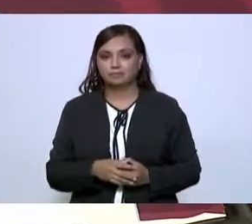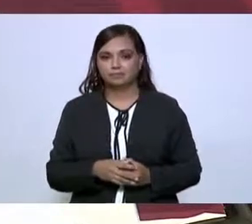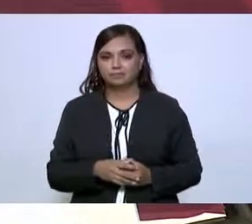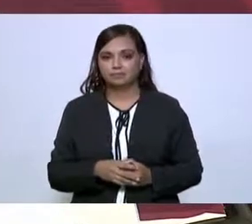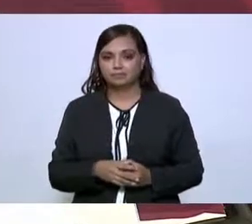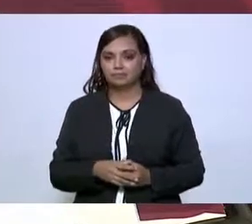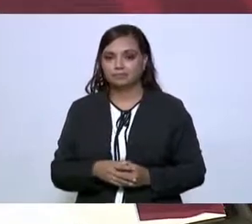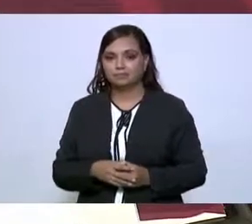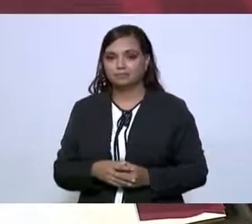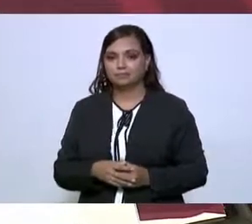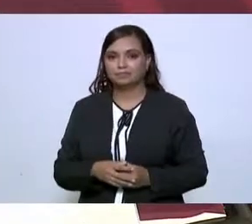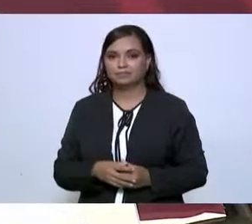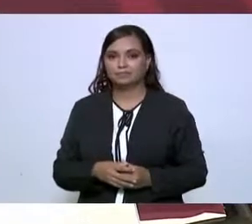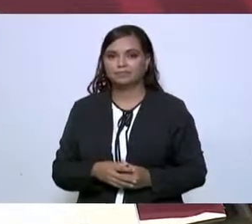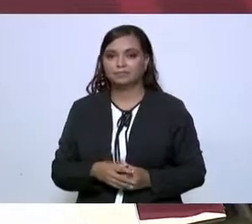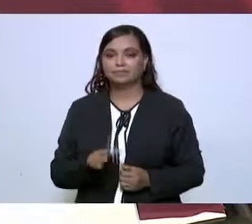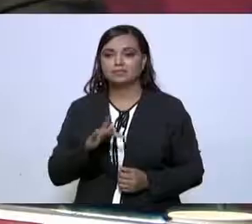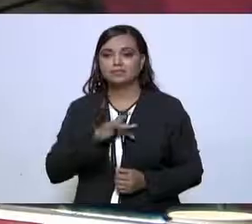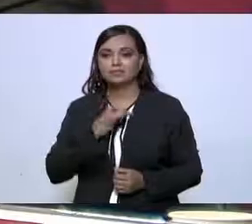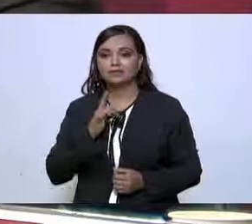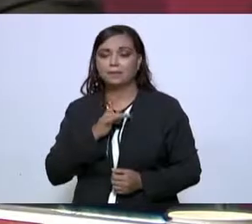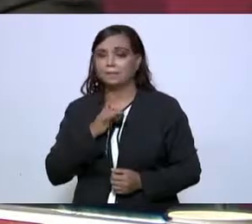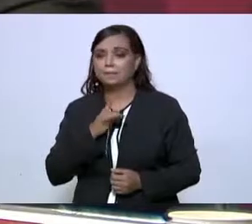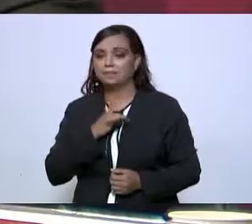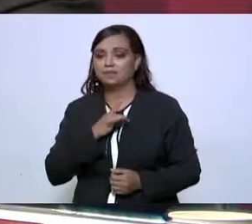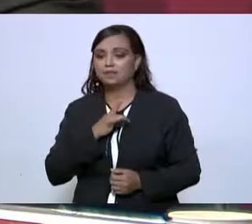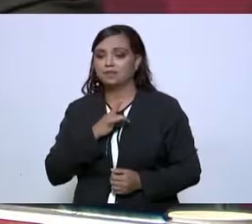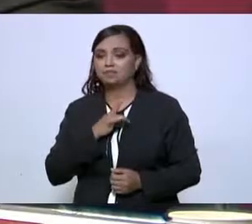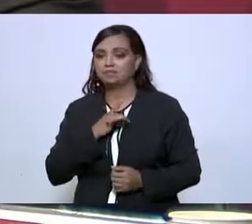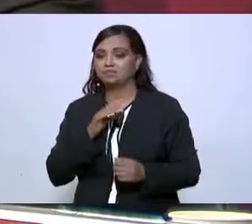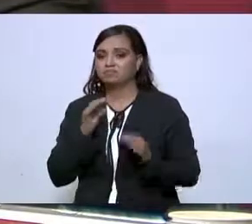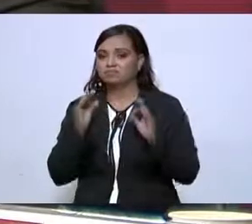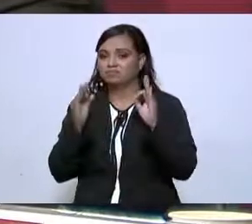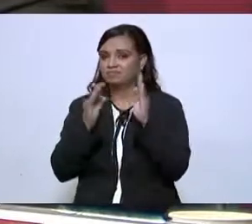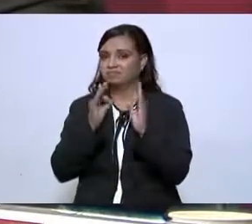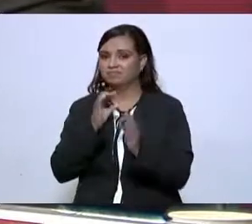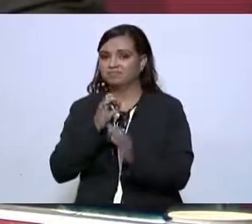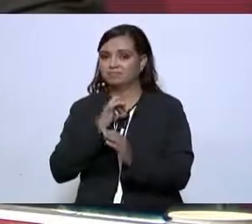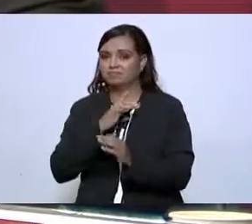miedo que se